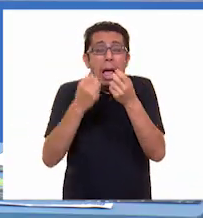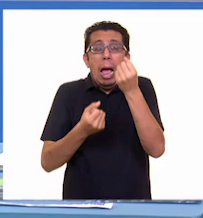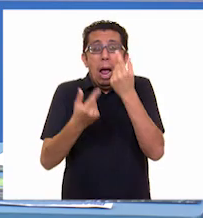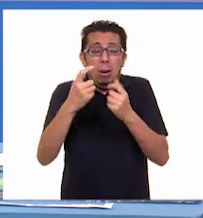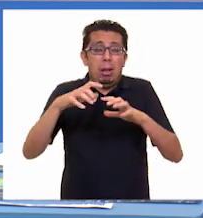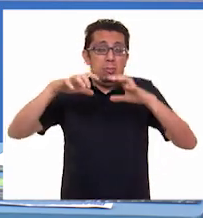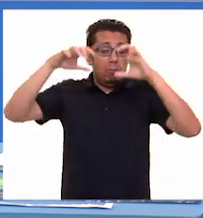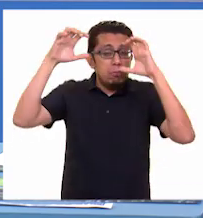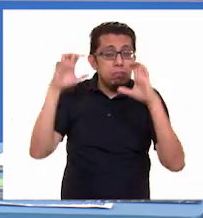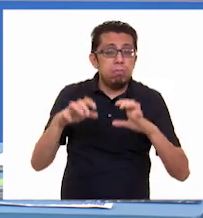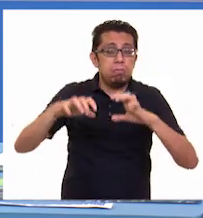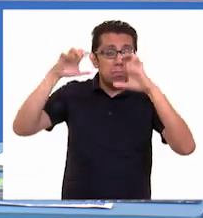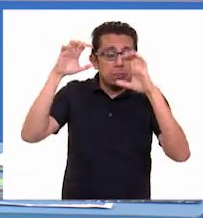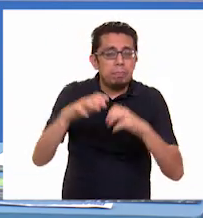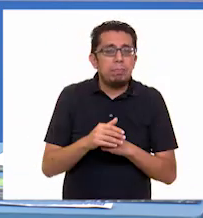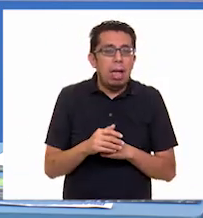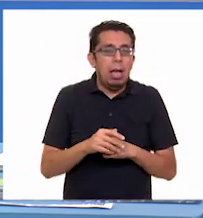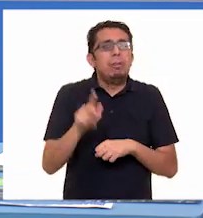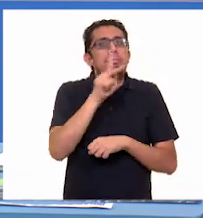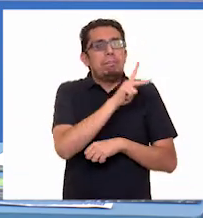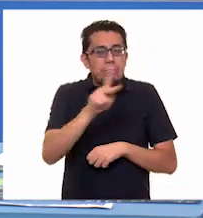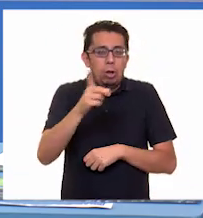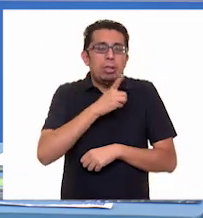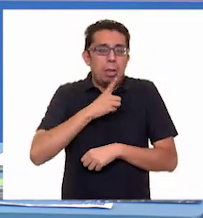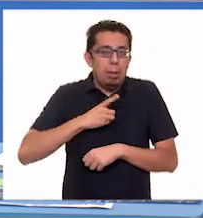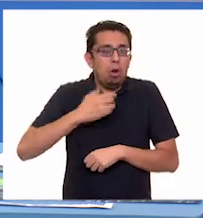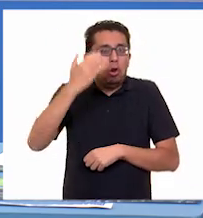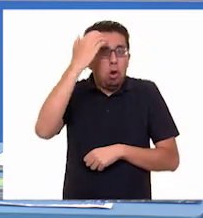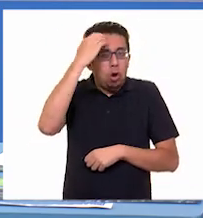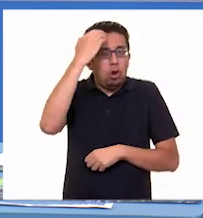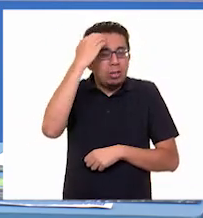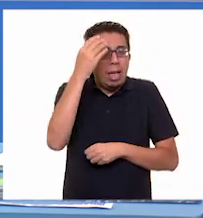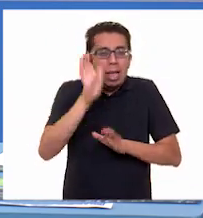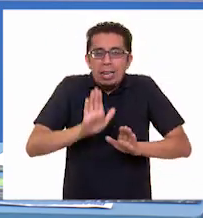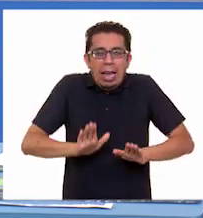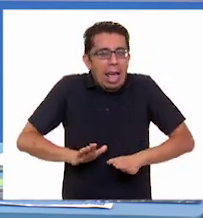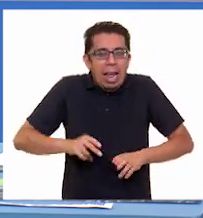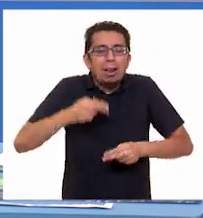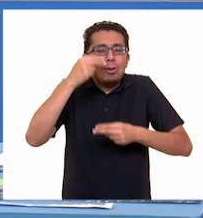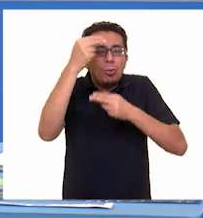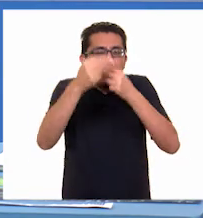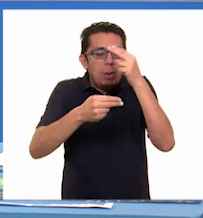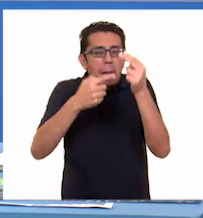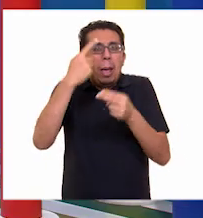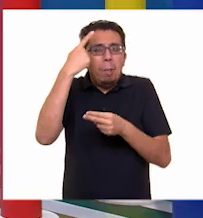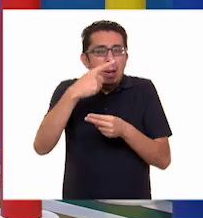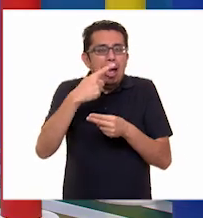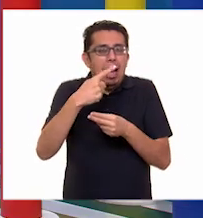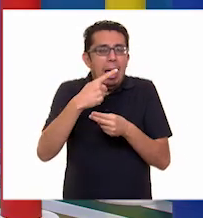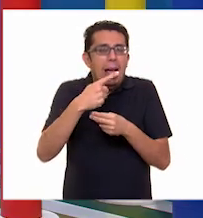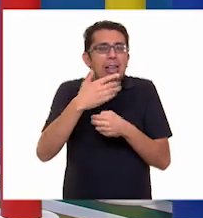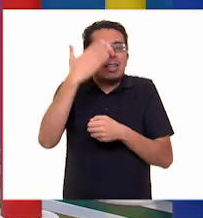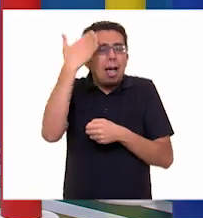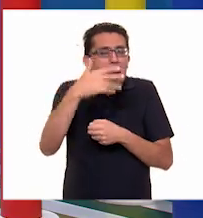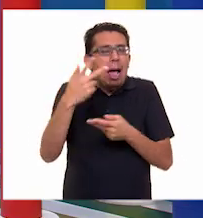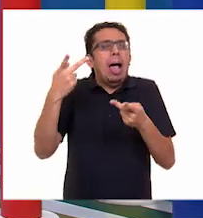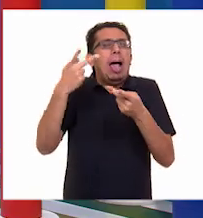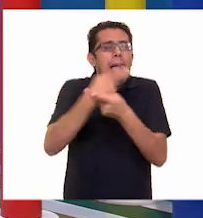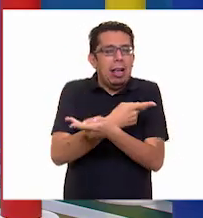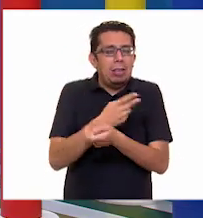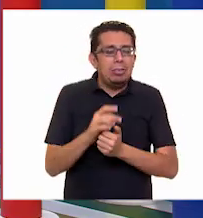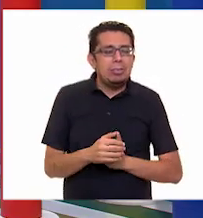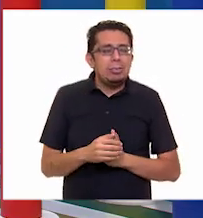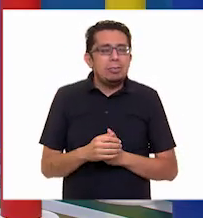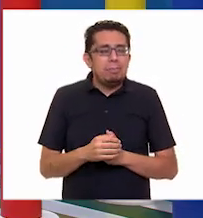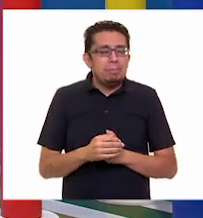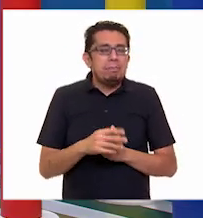Entonces, todos debemos conocer los tipos de nubes para saber qué podemos esperar de ellas. Bueno, Ale, eso sería